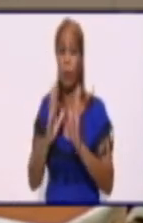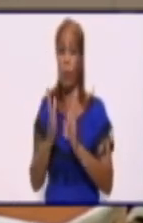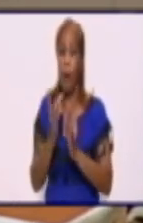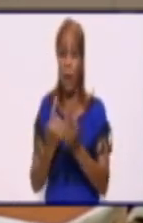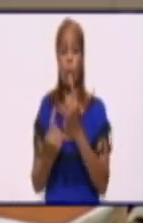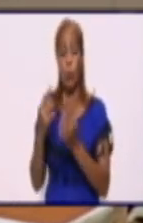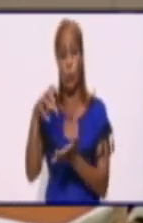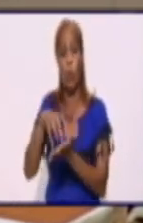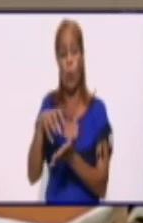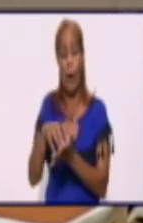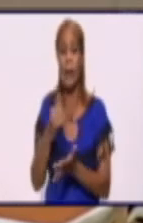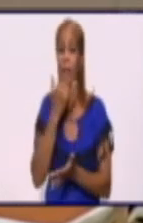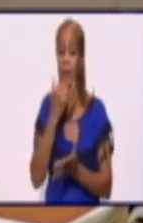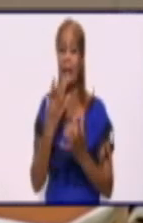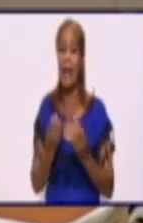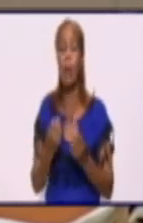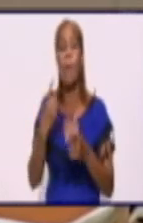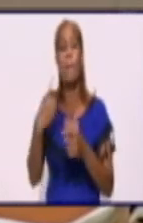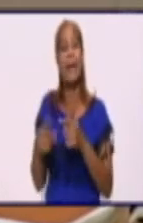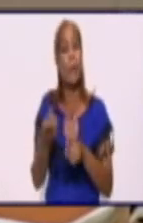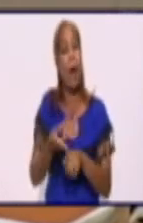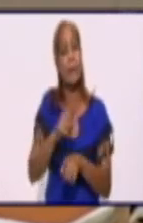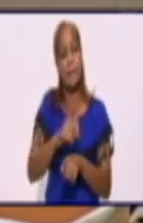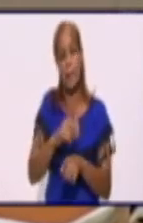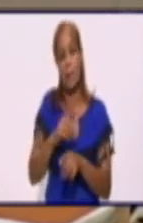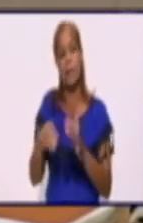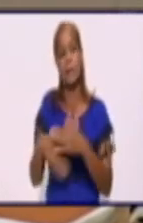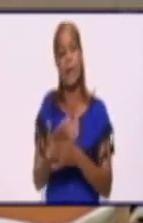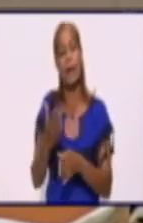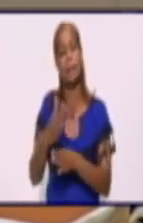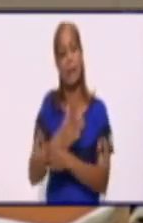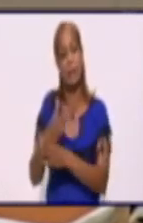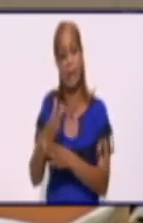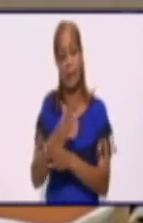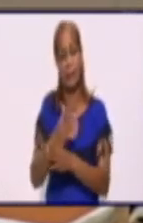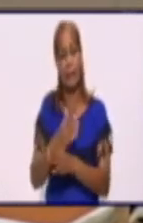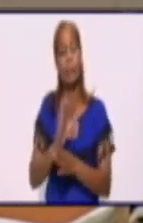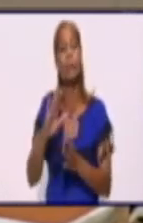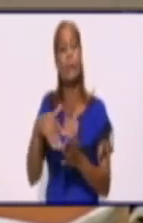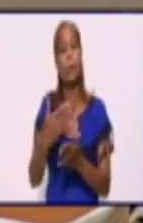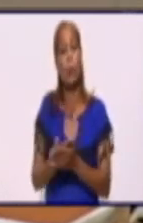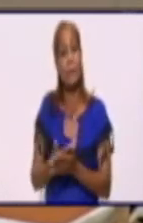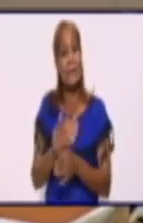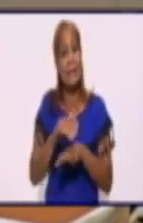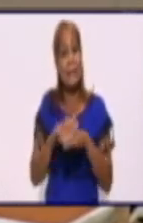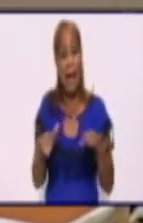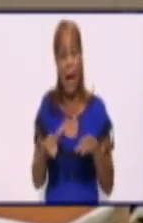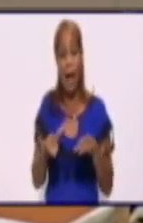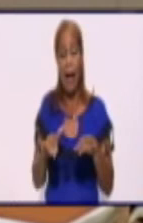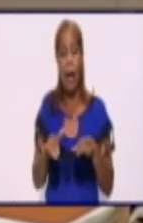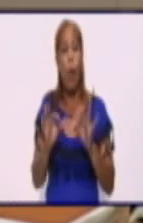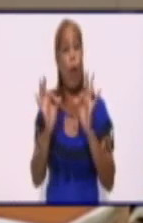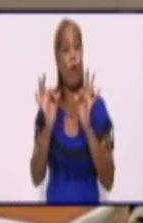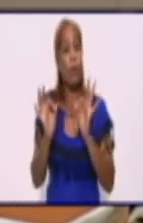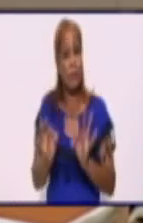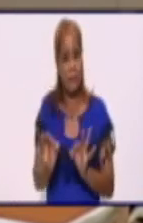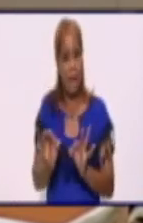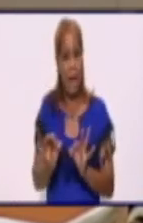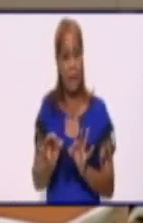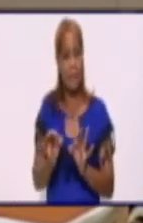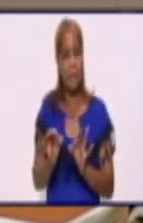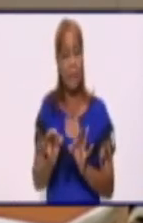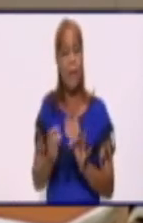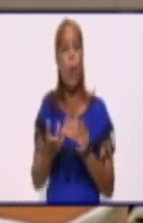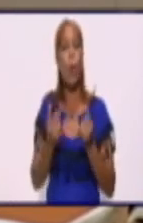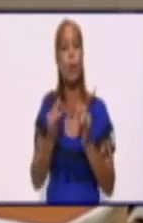en el día de hoy se va a hacer oficial por los medios de prensa nacionales de la nota informativa que vamos a comunicar aquí